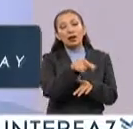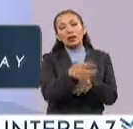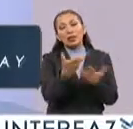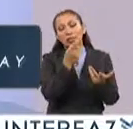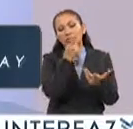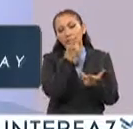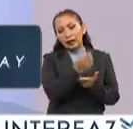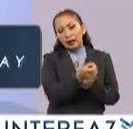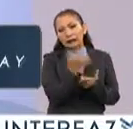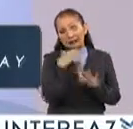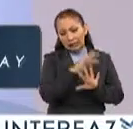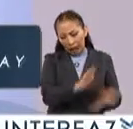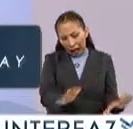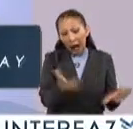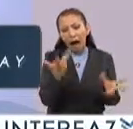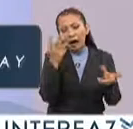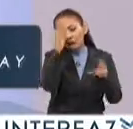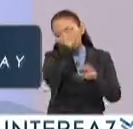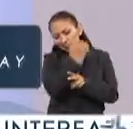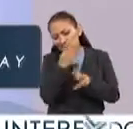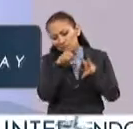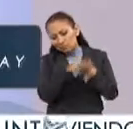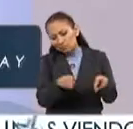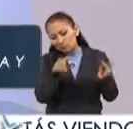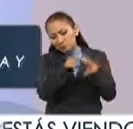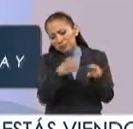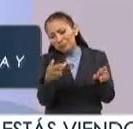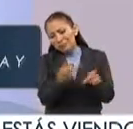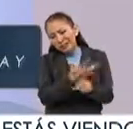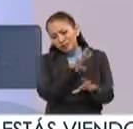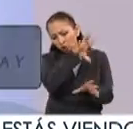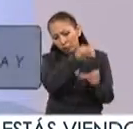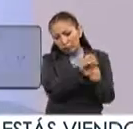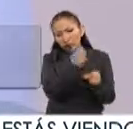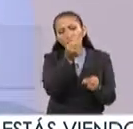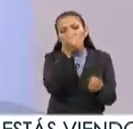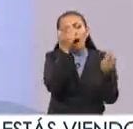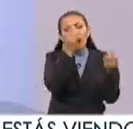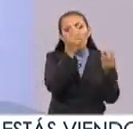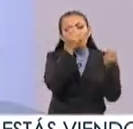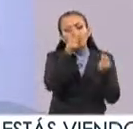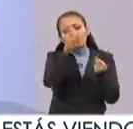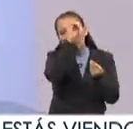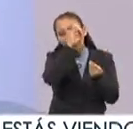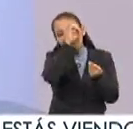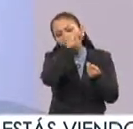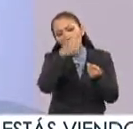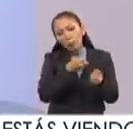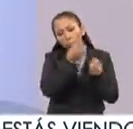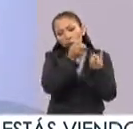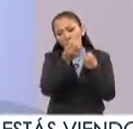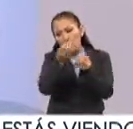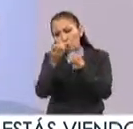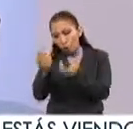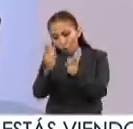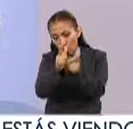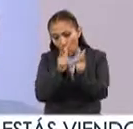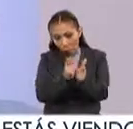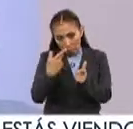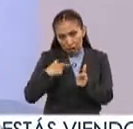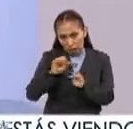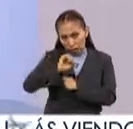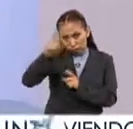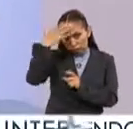Decirte que ya hicimos un análisis de la totalidad de las opiniones expresadas con un grupo de